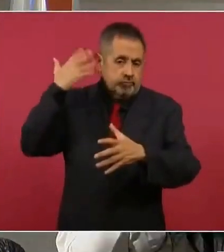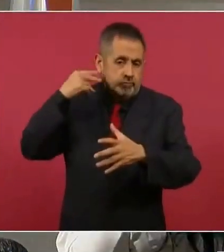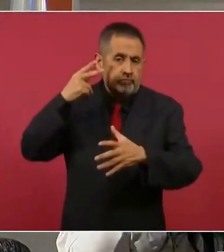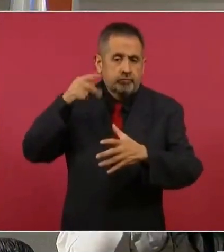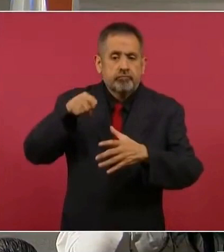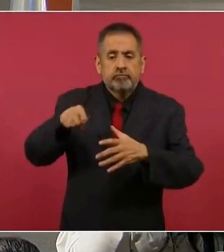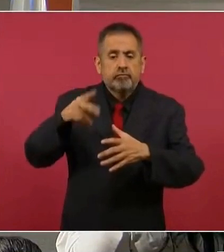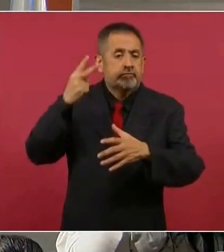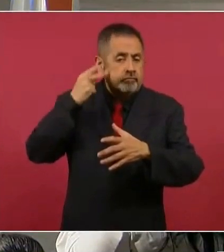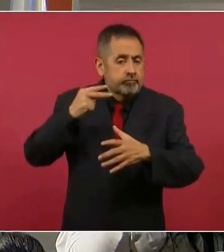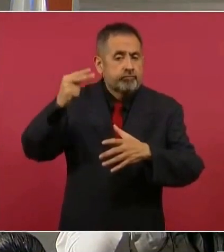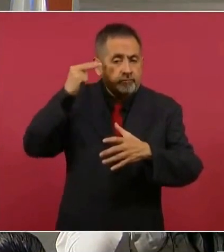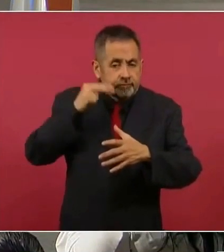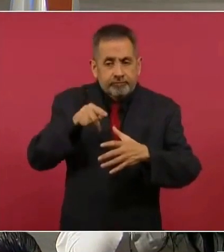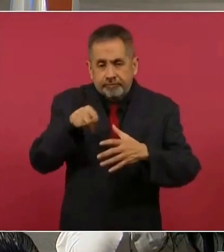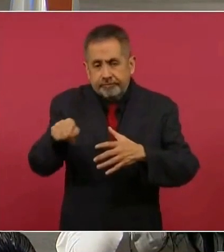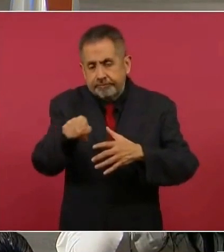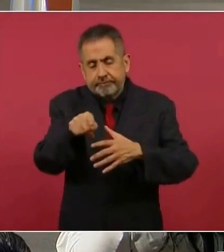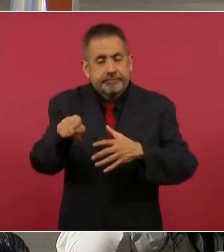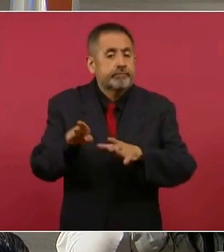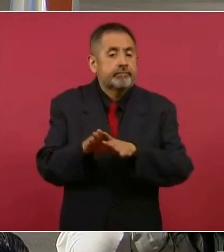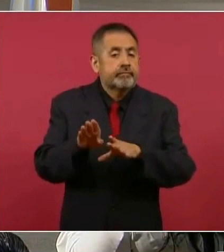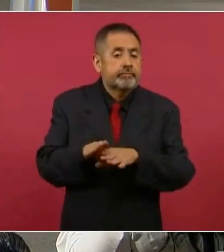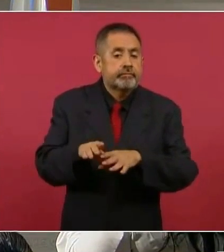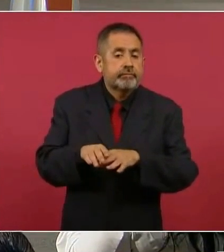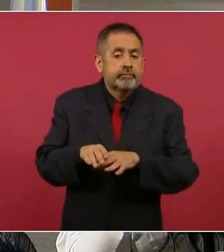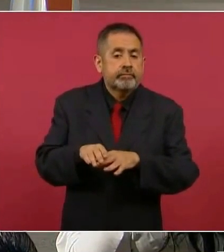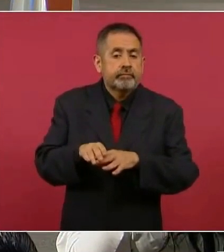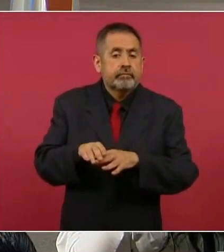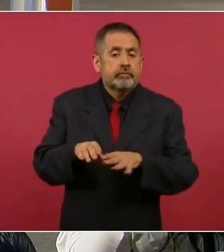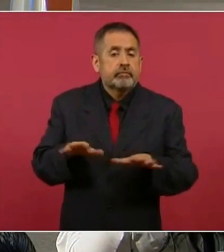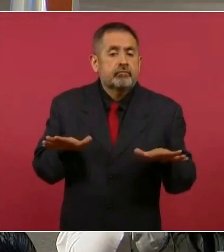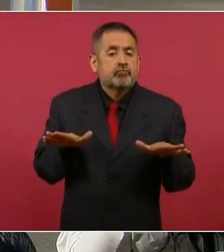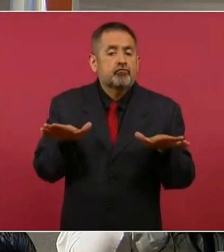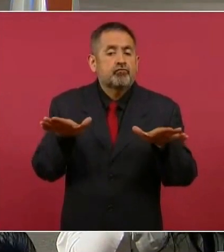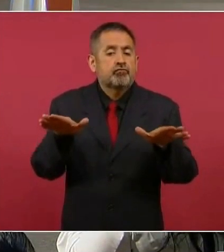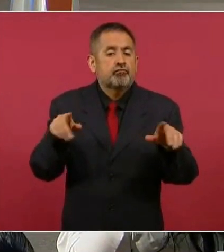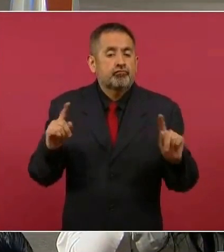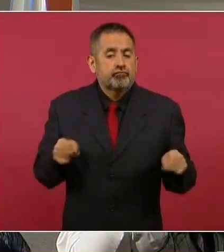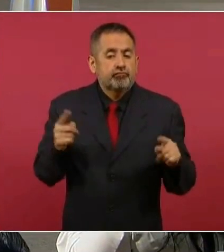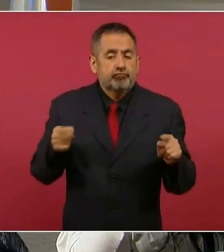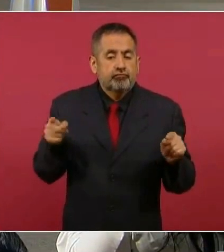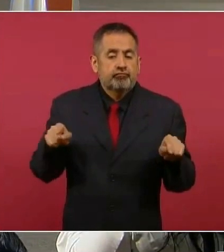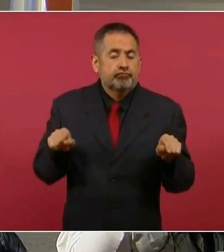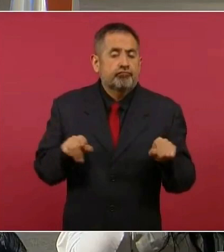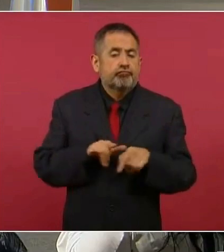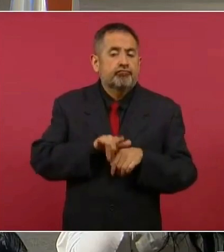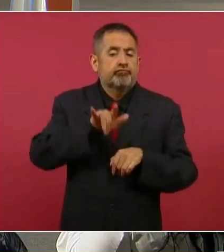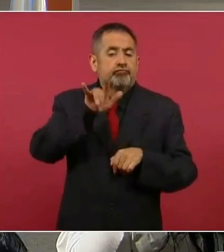antes en avionetas. Sí.